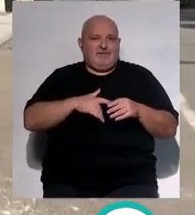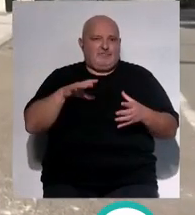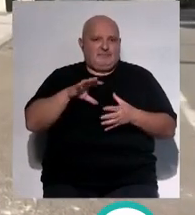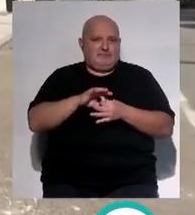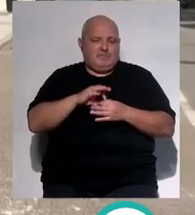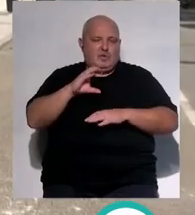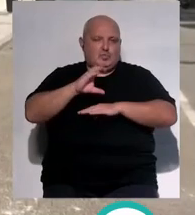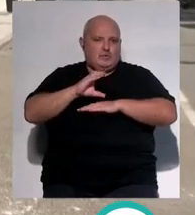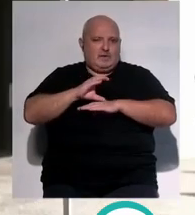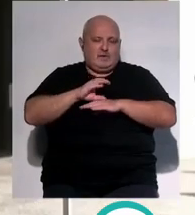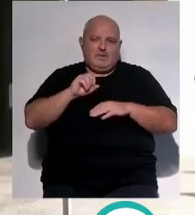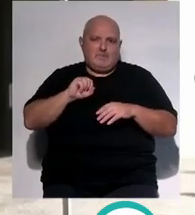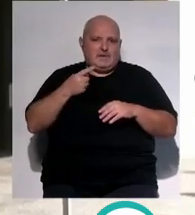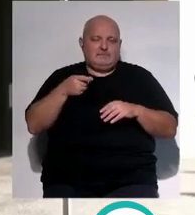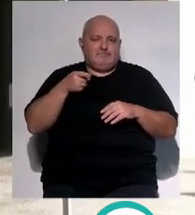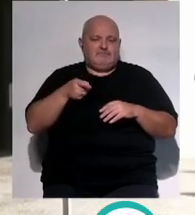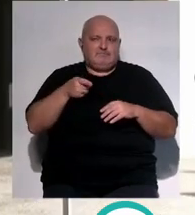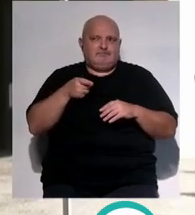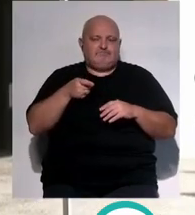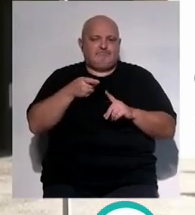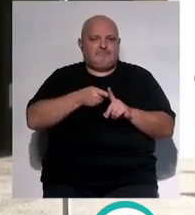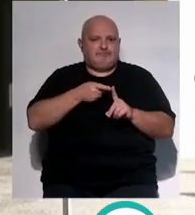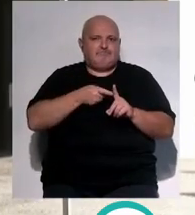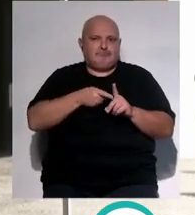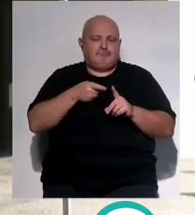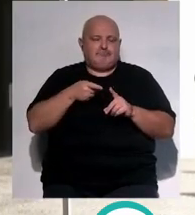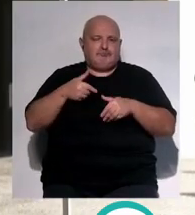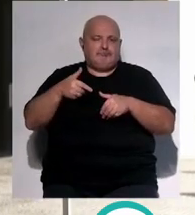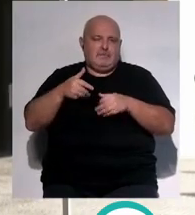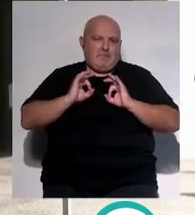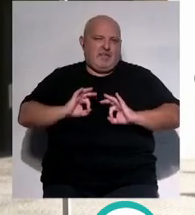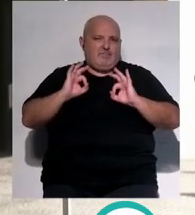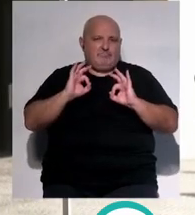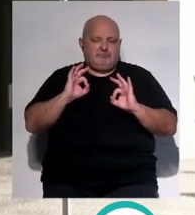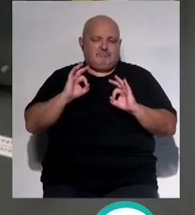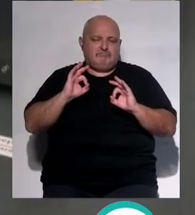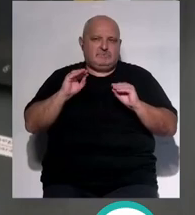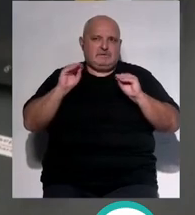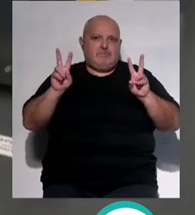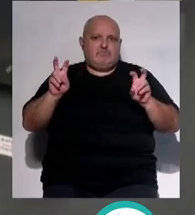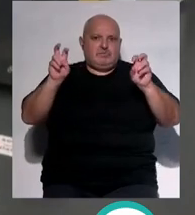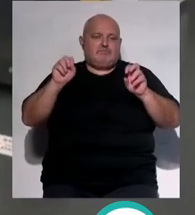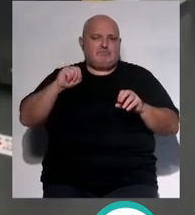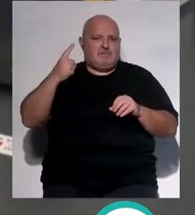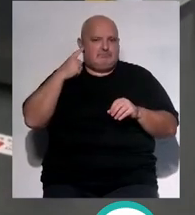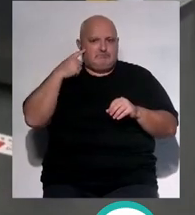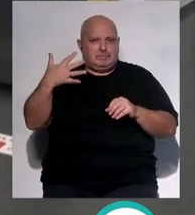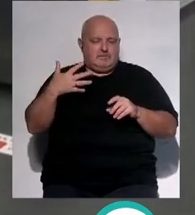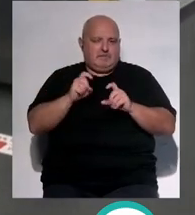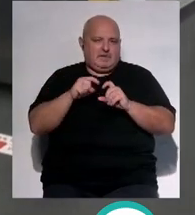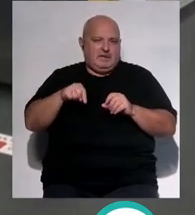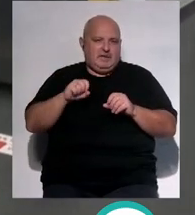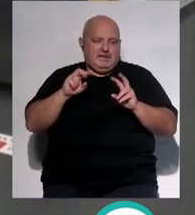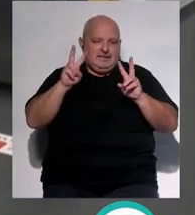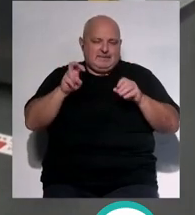tradicionalmente siempre ha sido nuestra nuestra nuestra especialidad señera ¿no? y con la que y con la que la empresa de